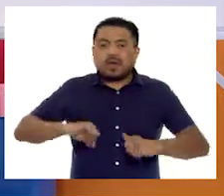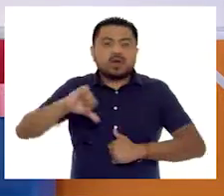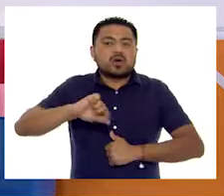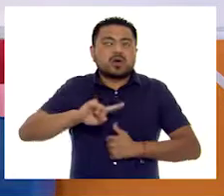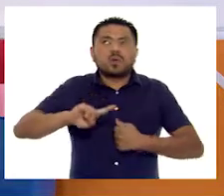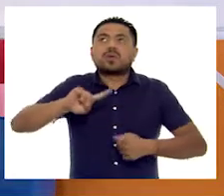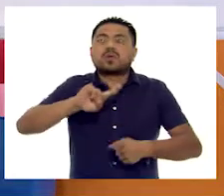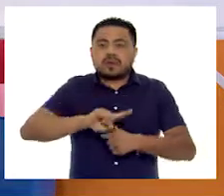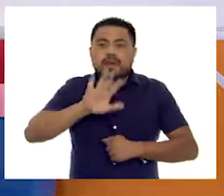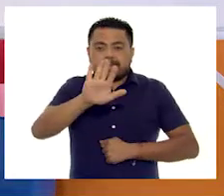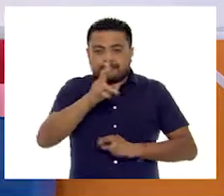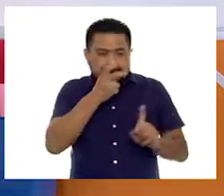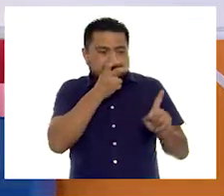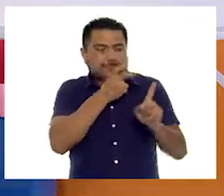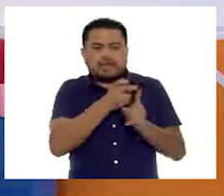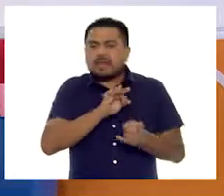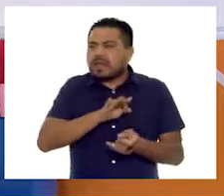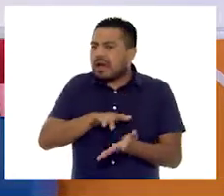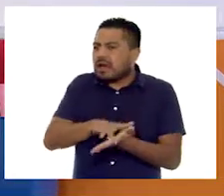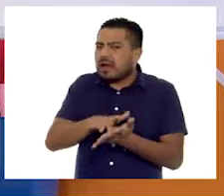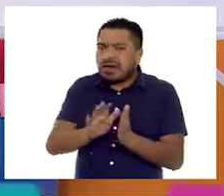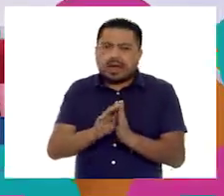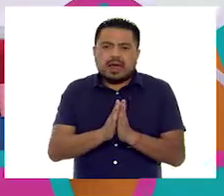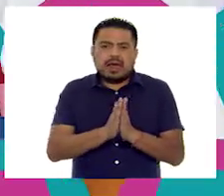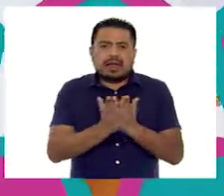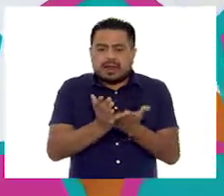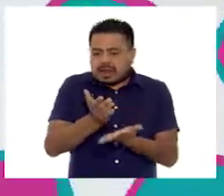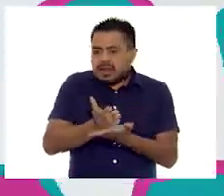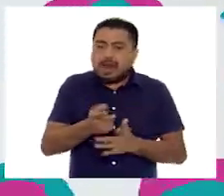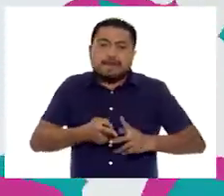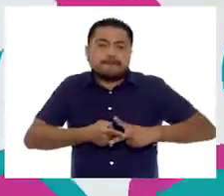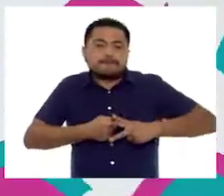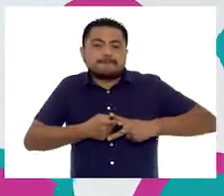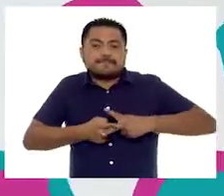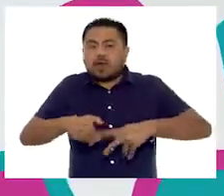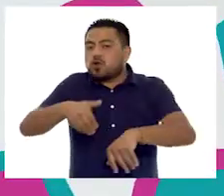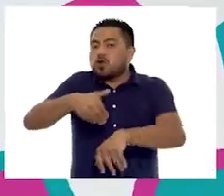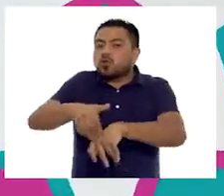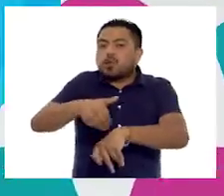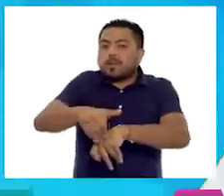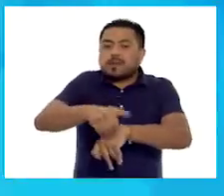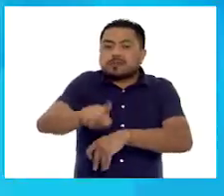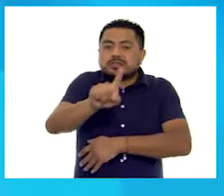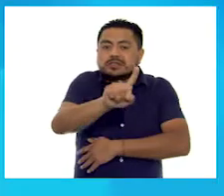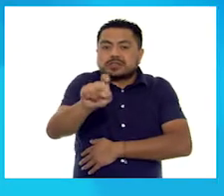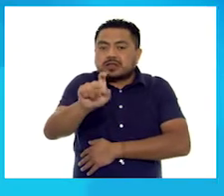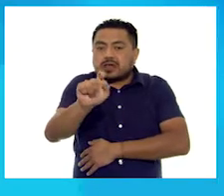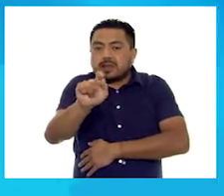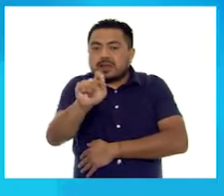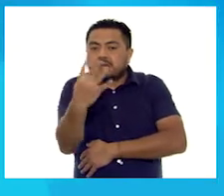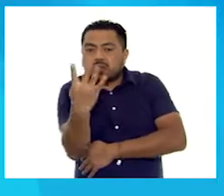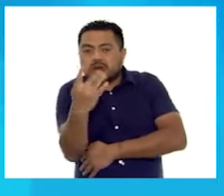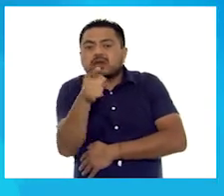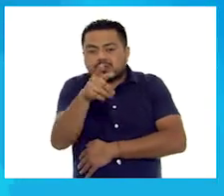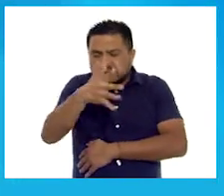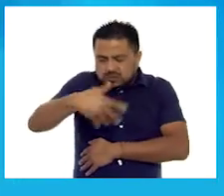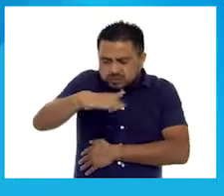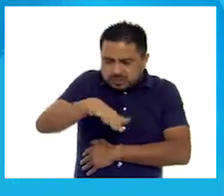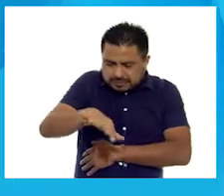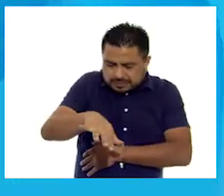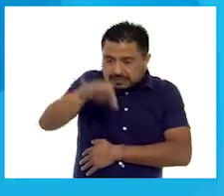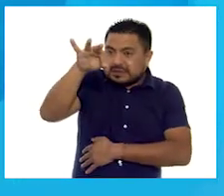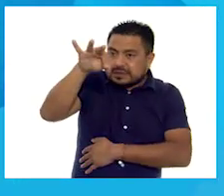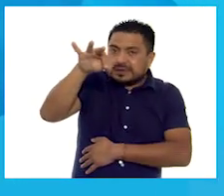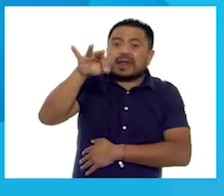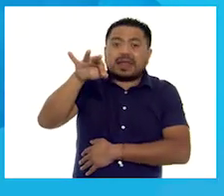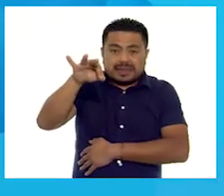hoy. Pero para esto nos vamos a apoyar en su libro de matemáticas en la página 124. Así es que vayan a buscarla. Miren, maestra,